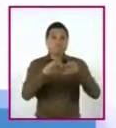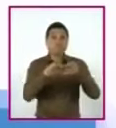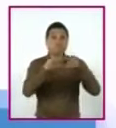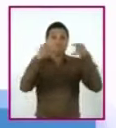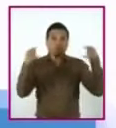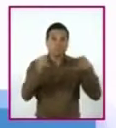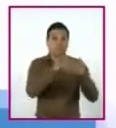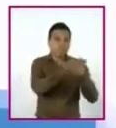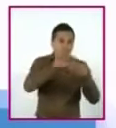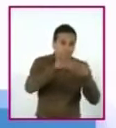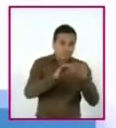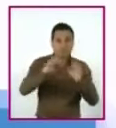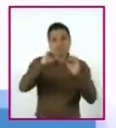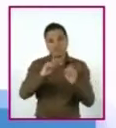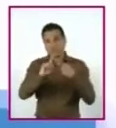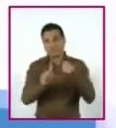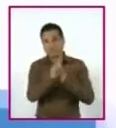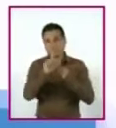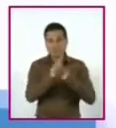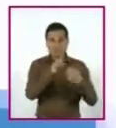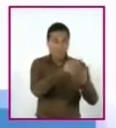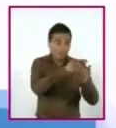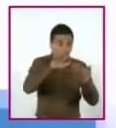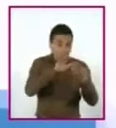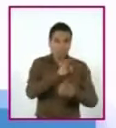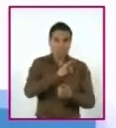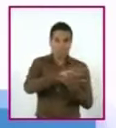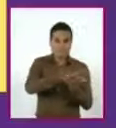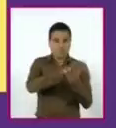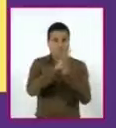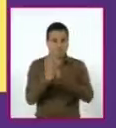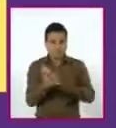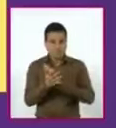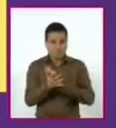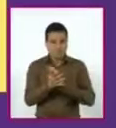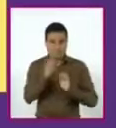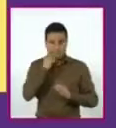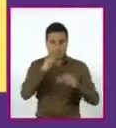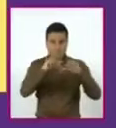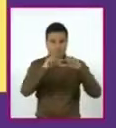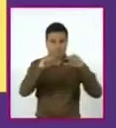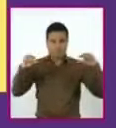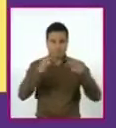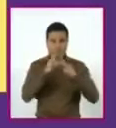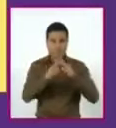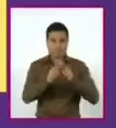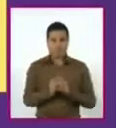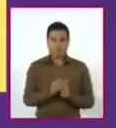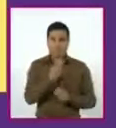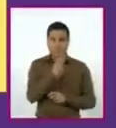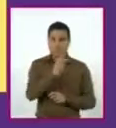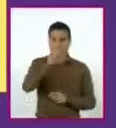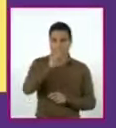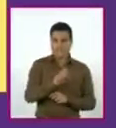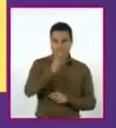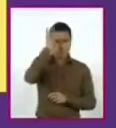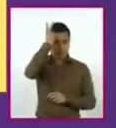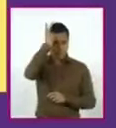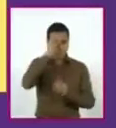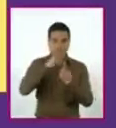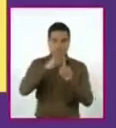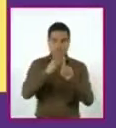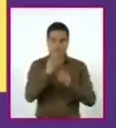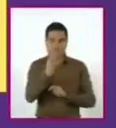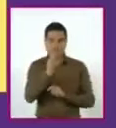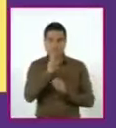problema en una ecuación de estas. Tenemos la ecuación 2x cuadrada más 2 igual a